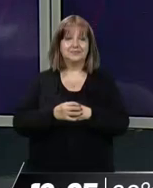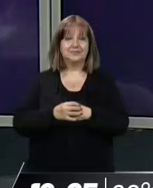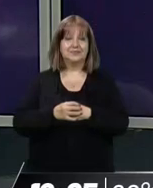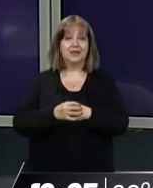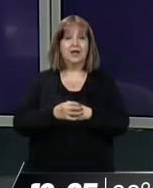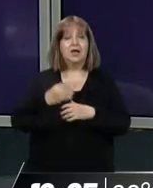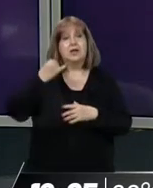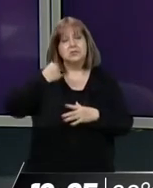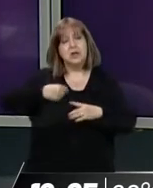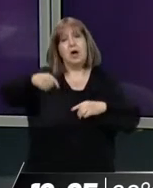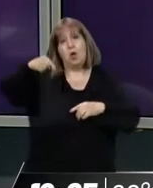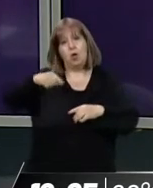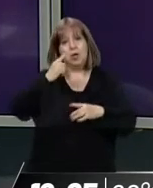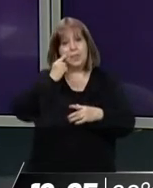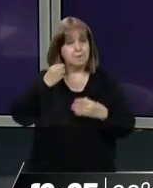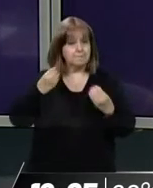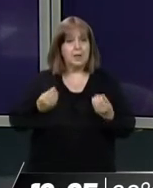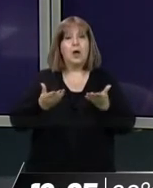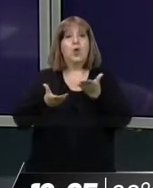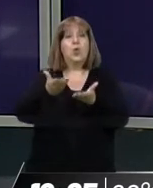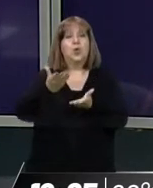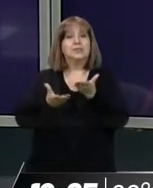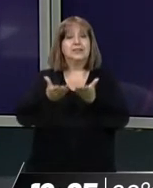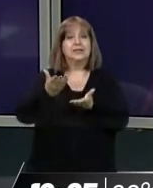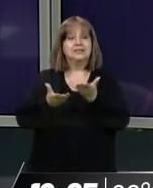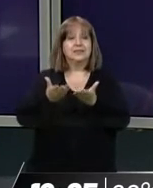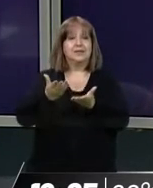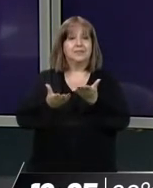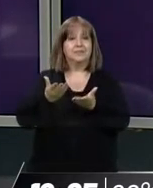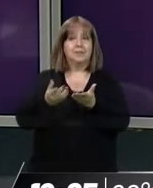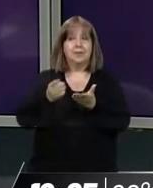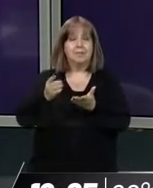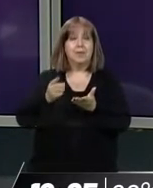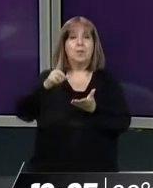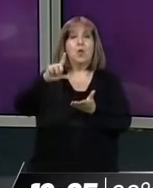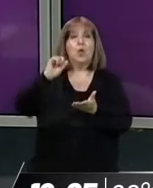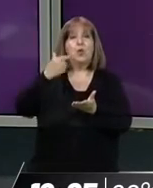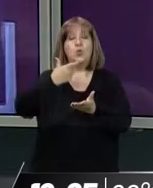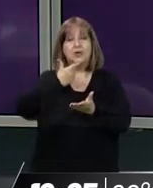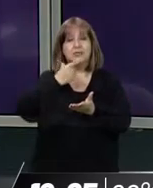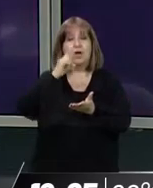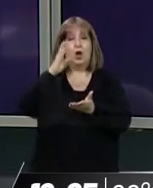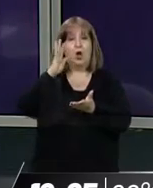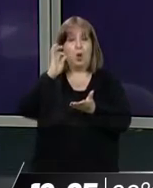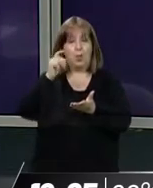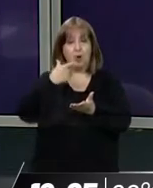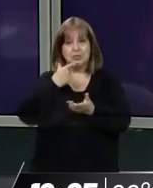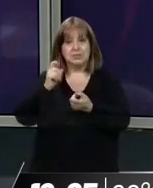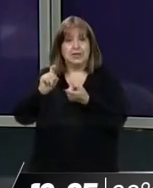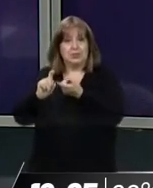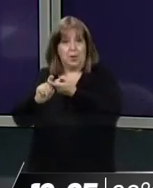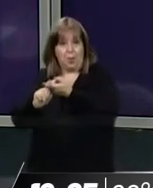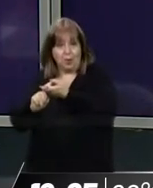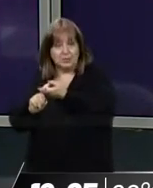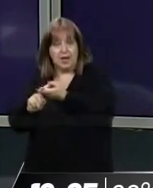Durante la jornada de hoy se conoció que la justicia local le daba un revés a Luis Lobos y a su ex pareja Claudia Esgro por una de las